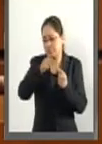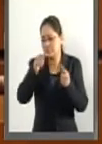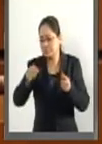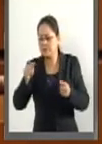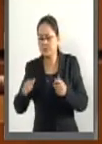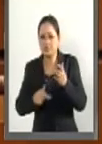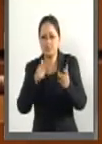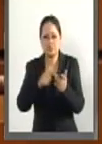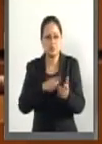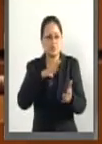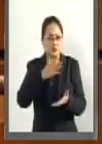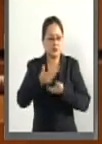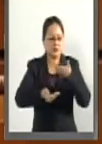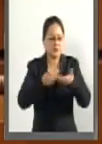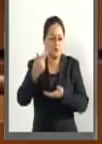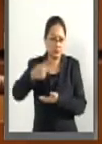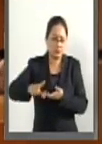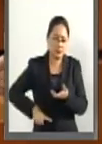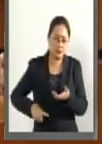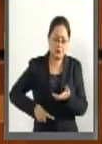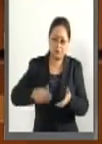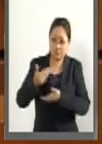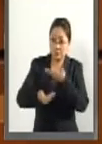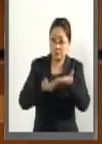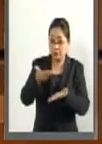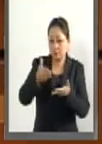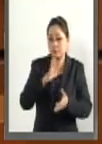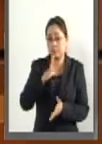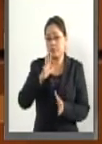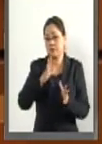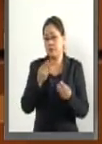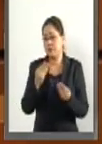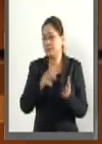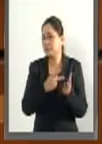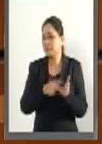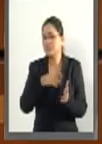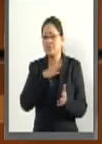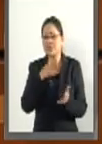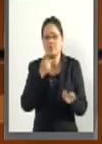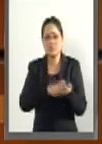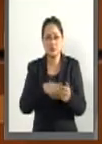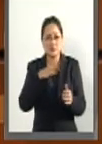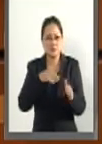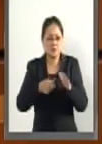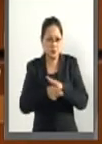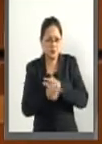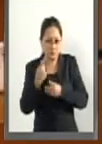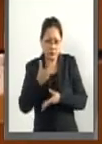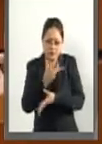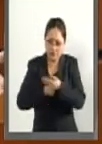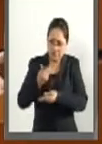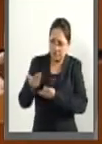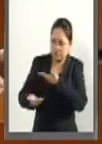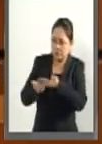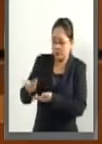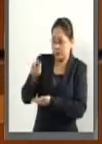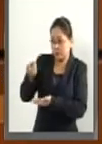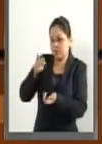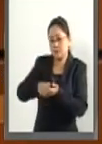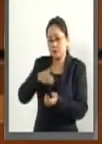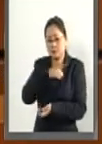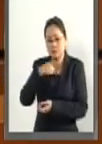servicio público, muchas veces existen desde extorsiones para prestar un servicio que debe de ser